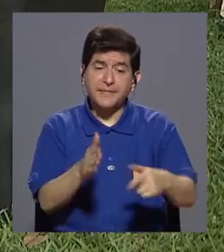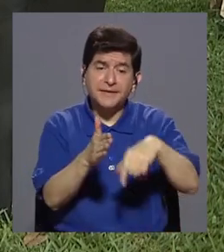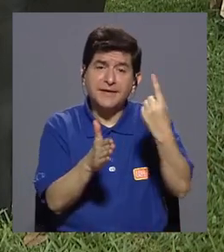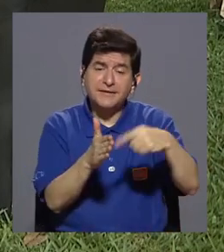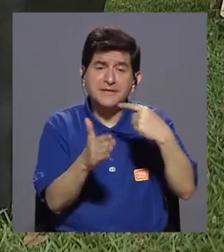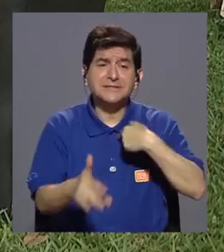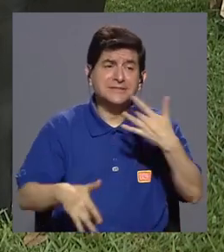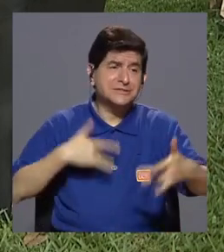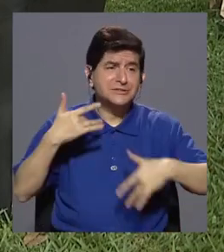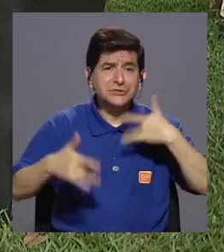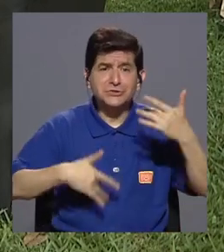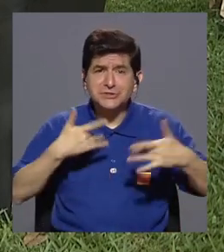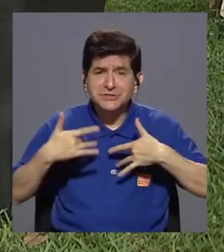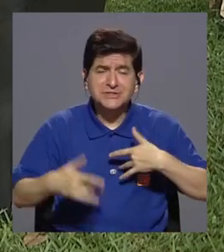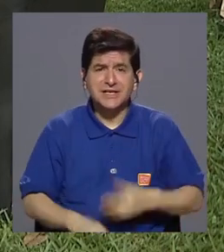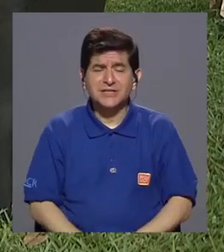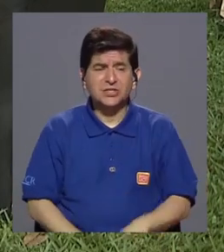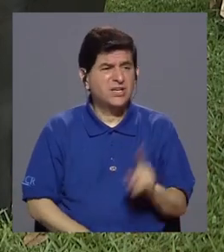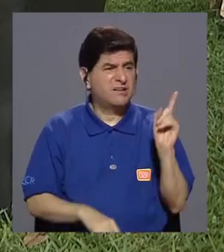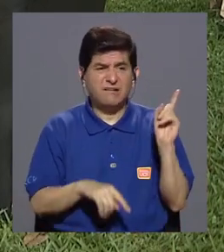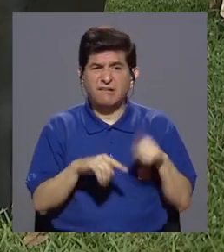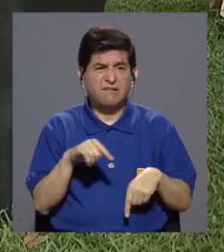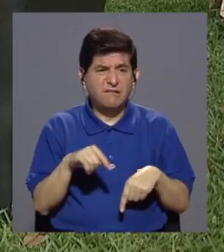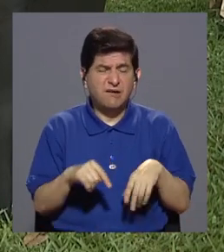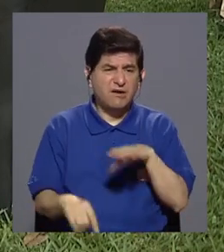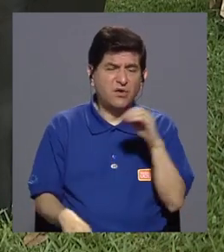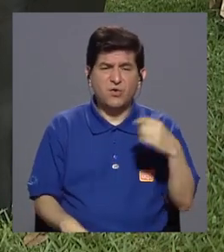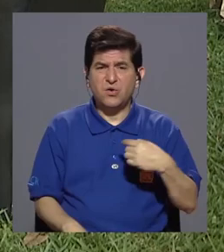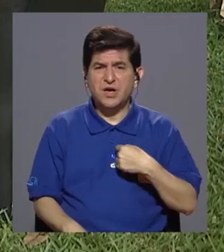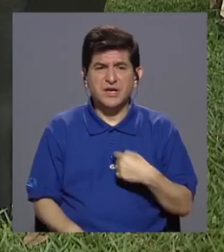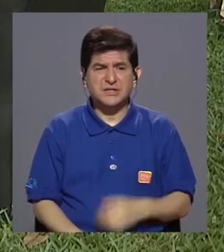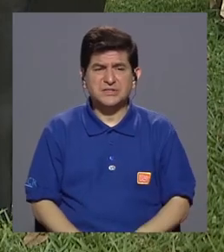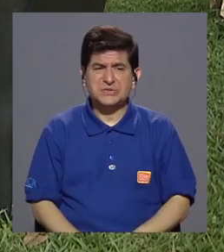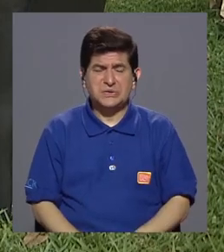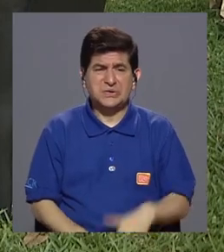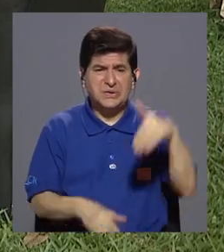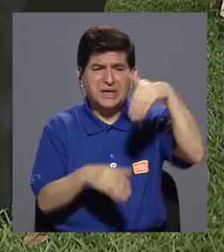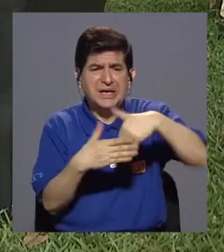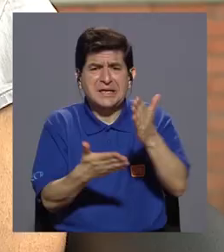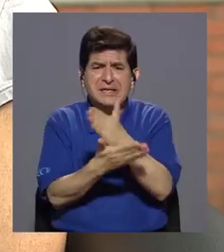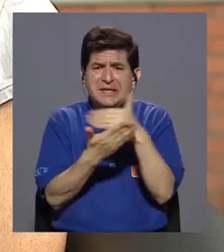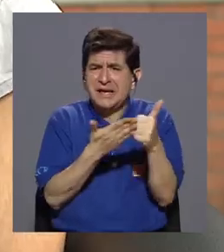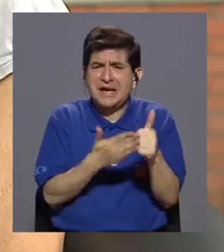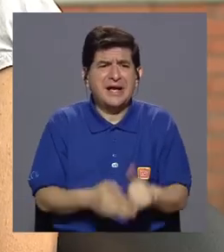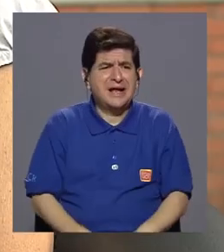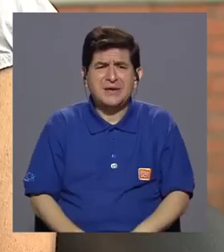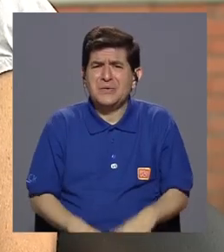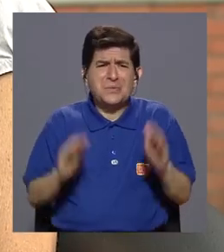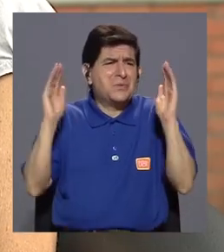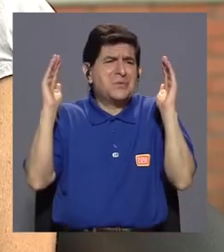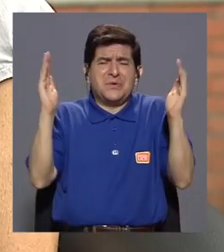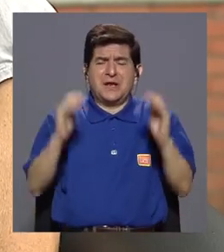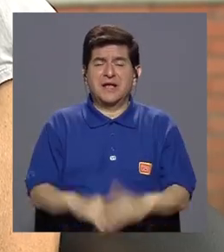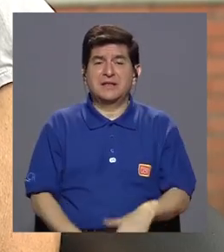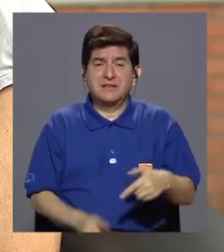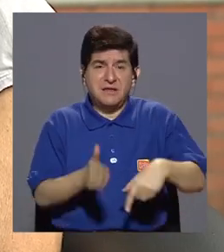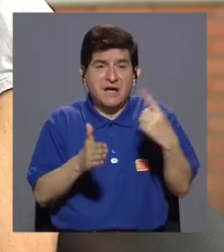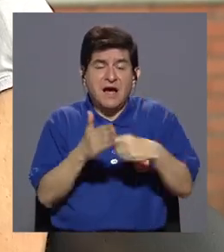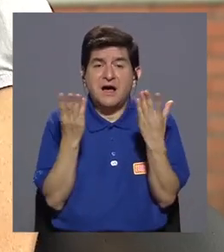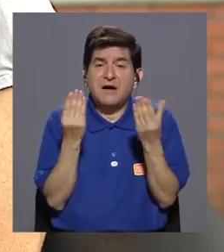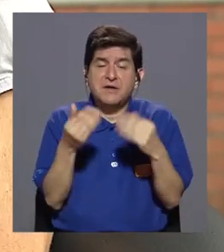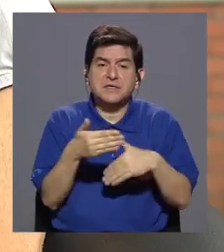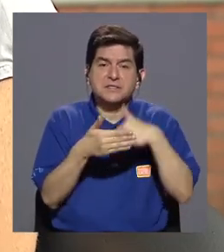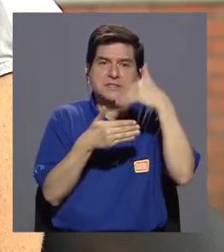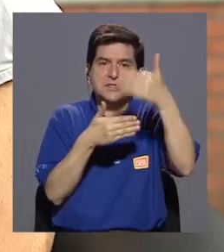siento, a veces siento que no puedo, a veces siento que me embarqué en algo demasiado grande, a veces tengo miedo, pero